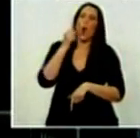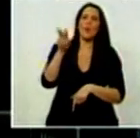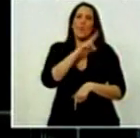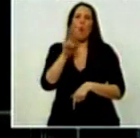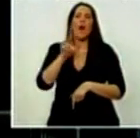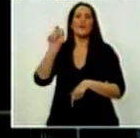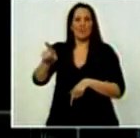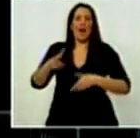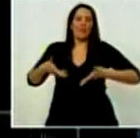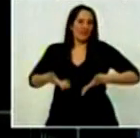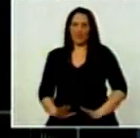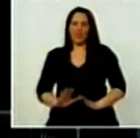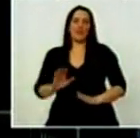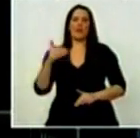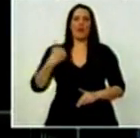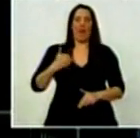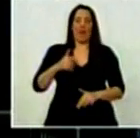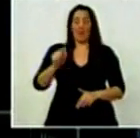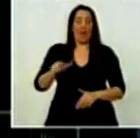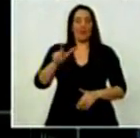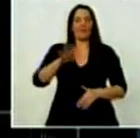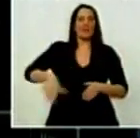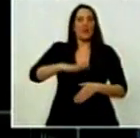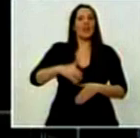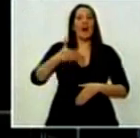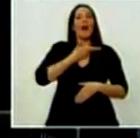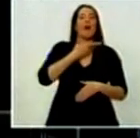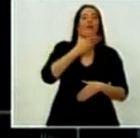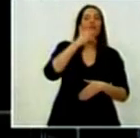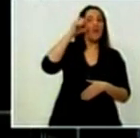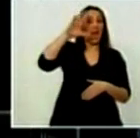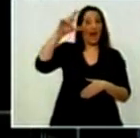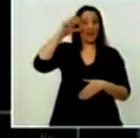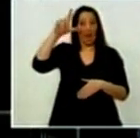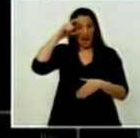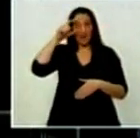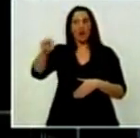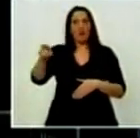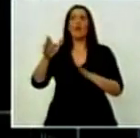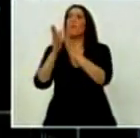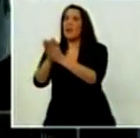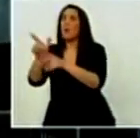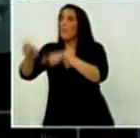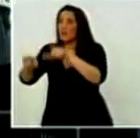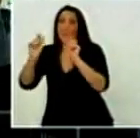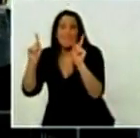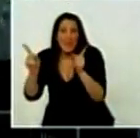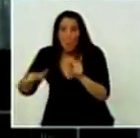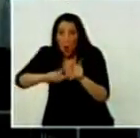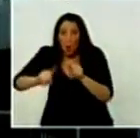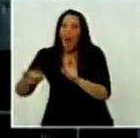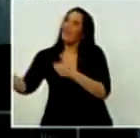que pasen por la antigua salita y ahora vengan a este hospital y después